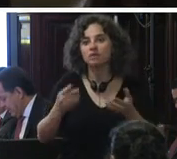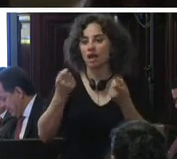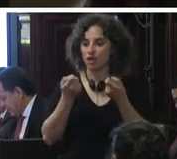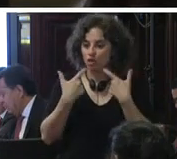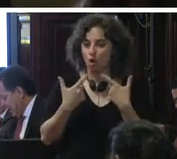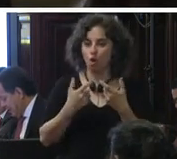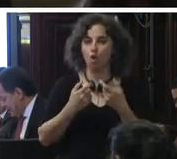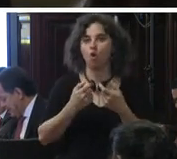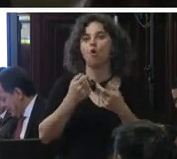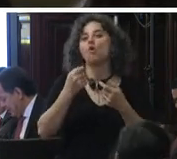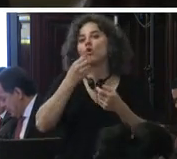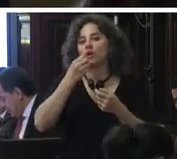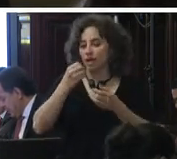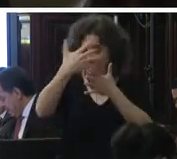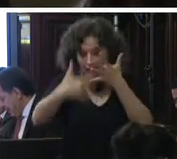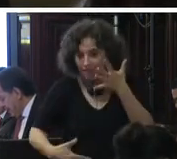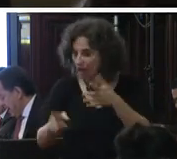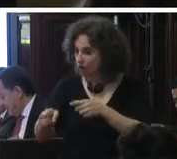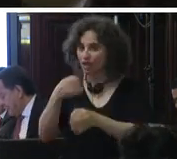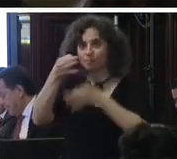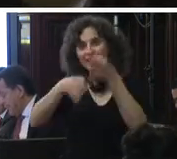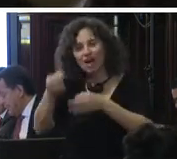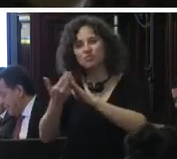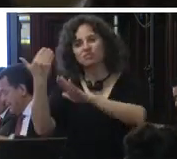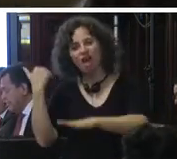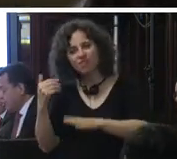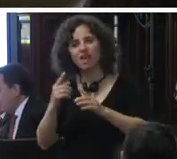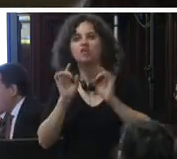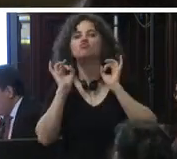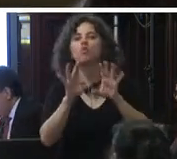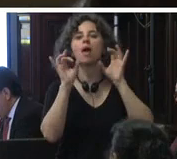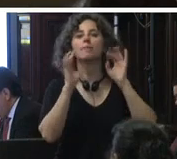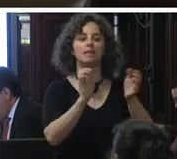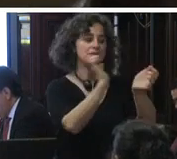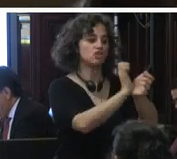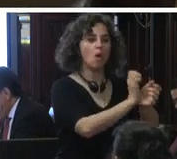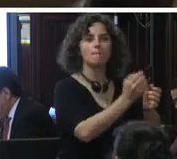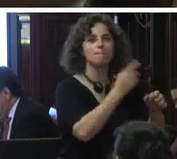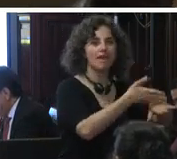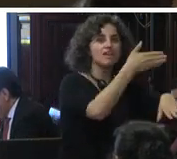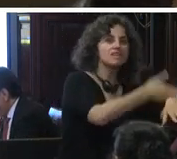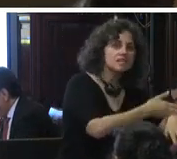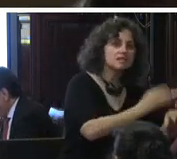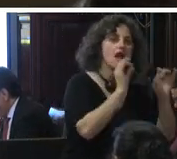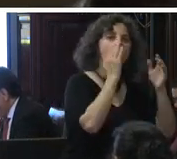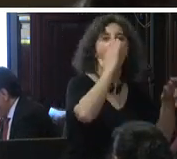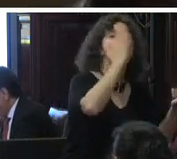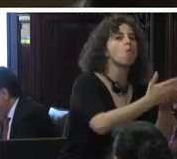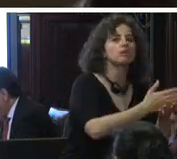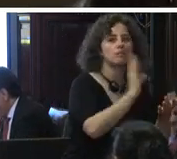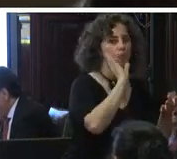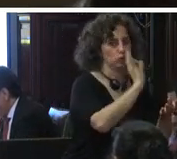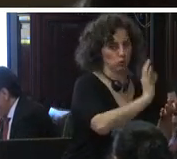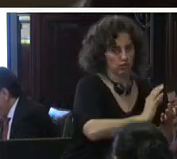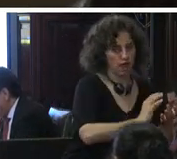catálogo de medidas cautelares citado para dejar a la prisión preventiva sólo como medida de último recurso